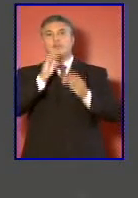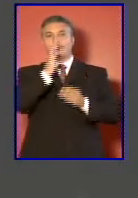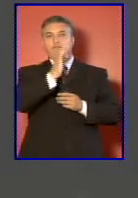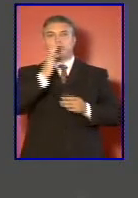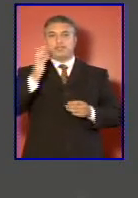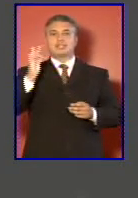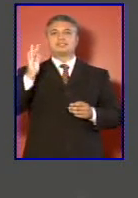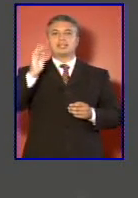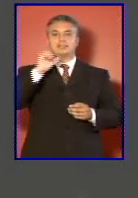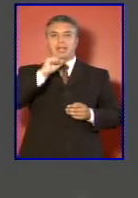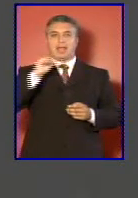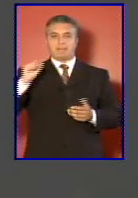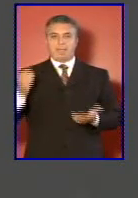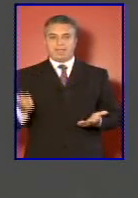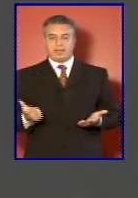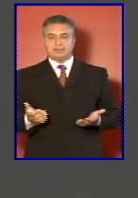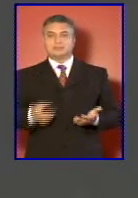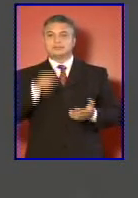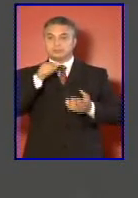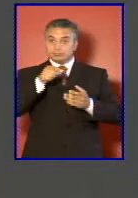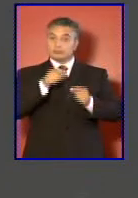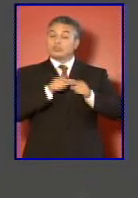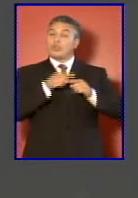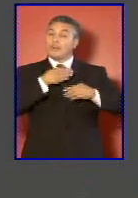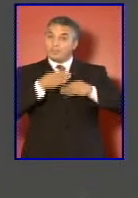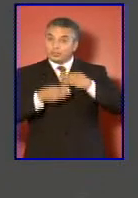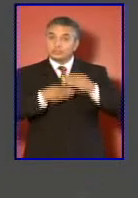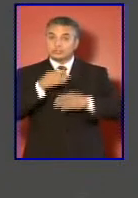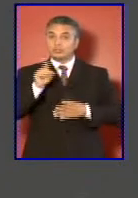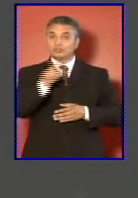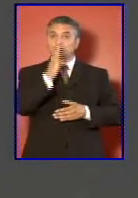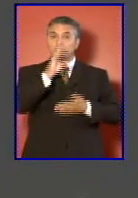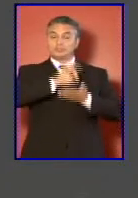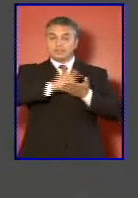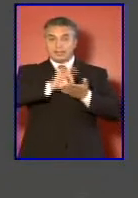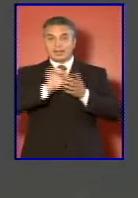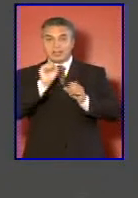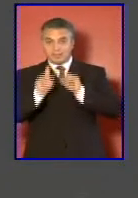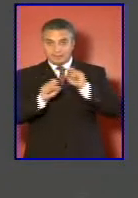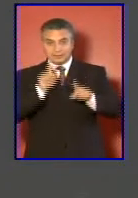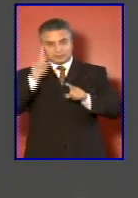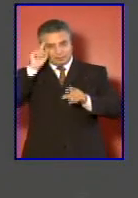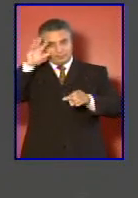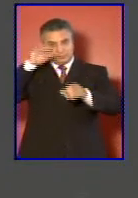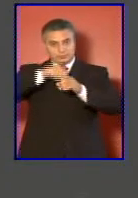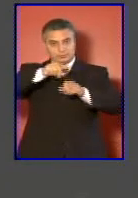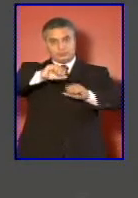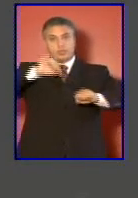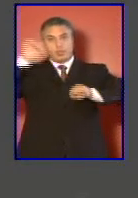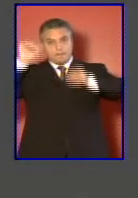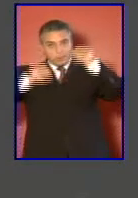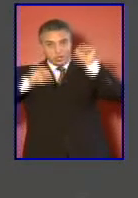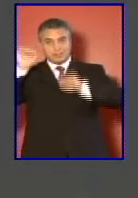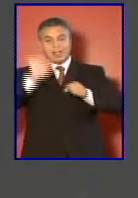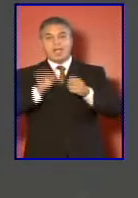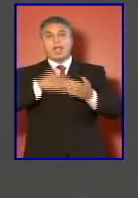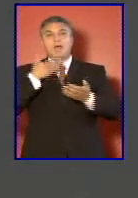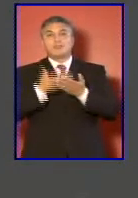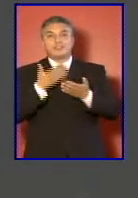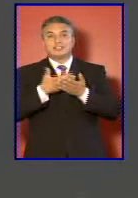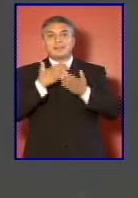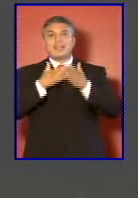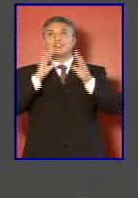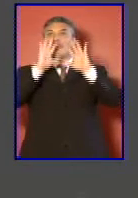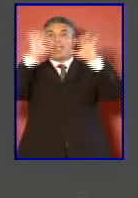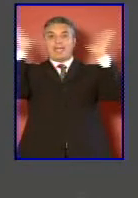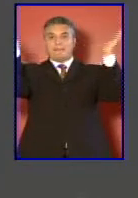como parte de este proceso la subsecretaría de defensa centralizado de la política para el aprovechamiento del espacio